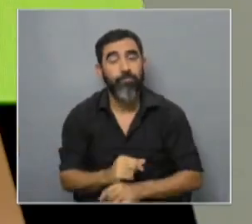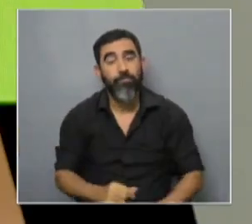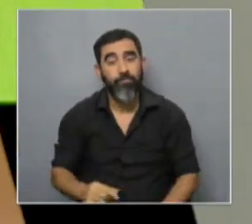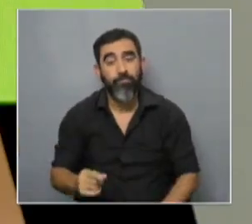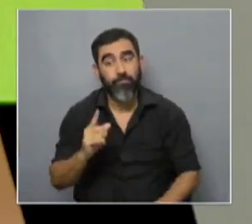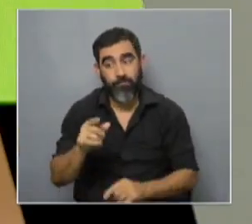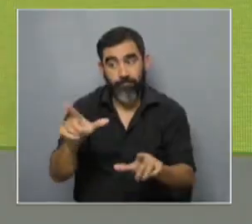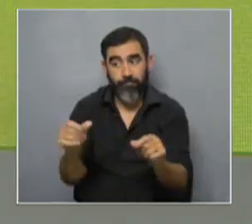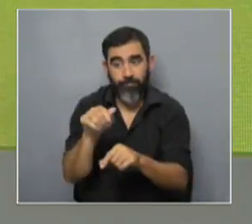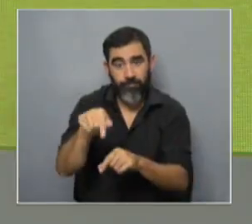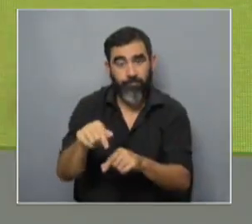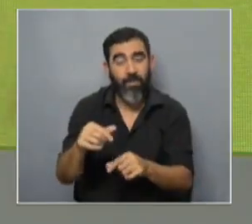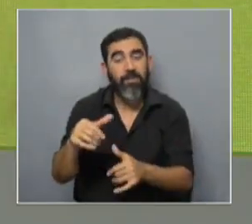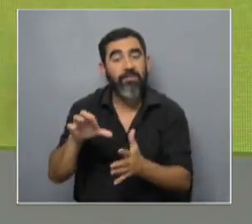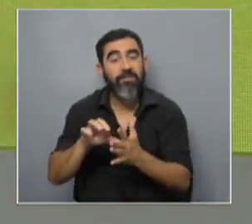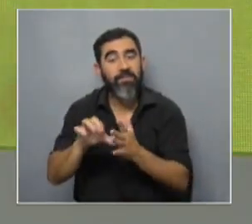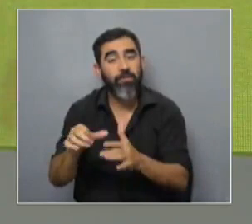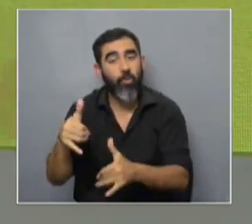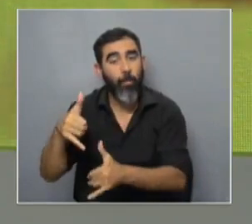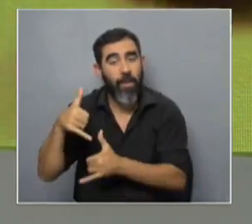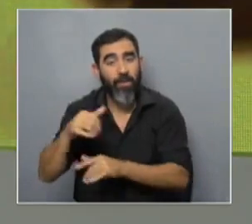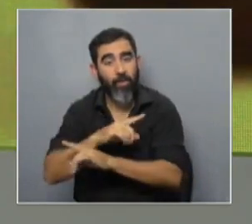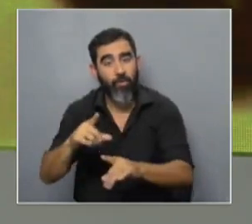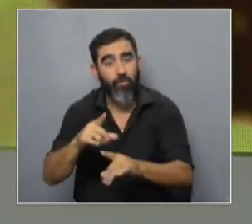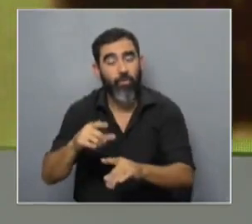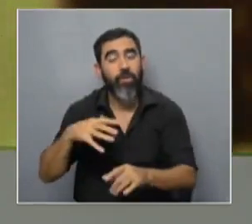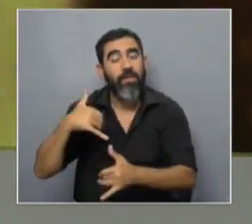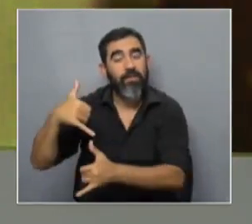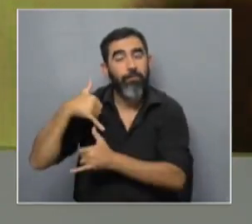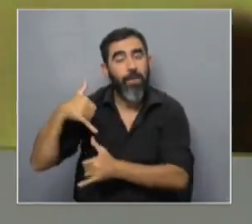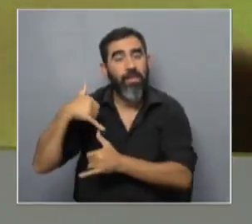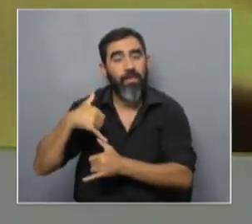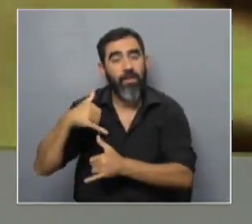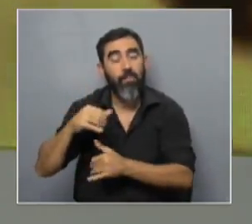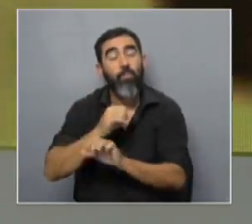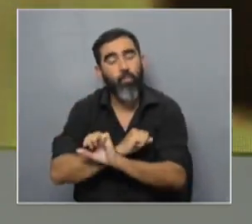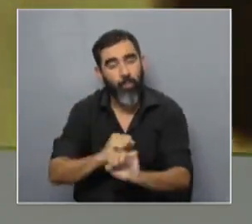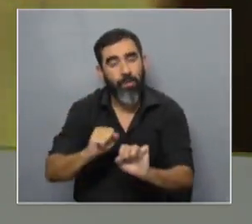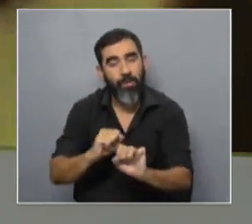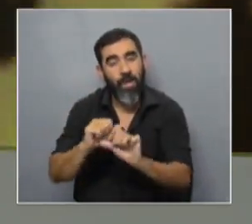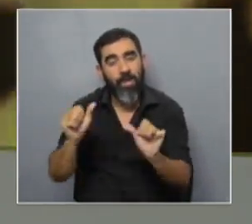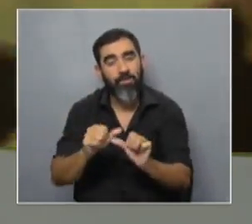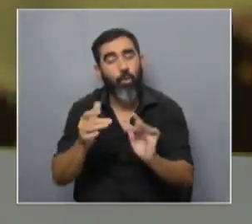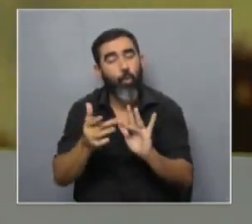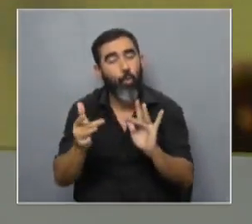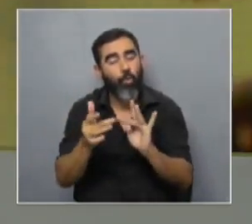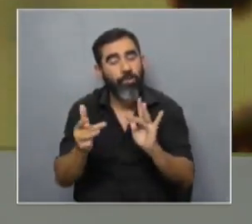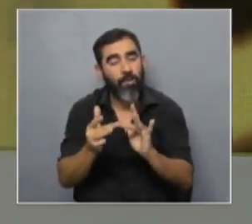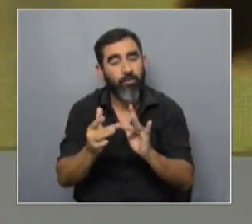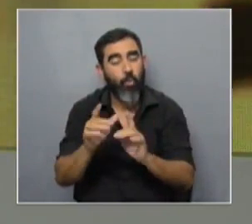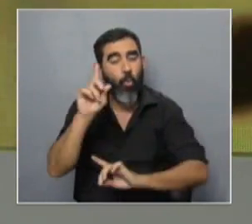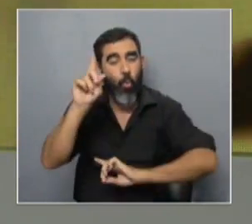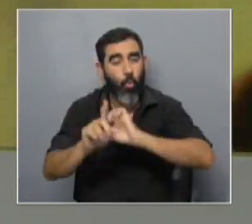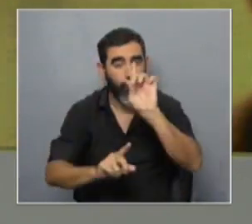bueno, en el CRISPR. En el servicio militar en sí mismo, no, lo que hizo el servicio militar fue retrasar un poco el contacto con la